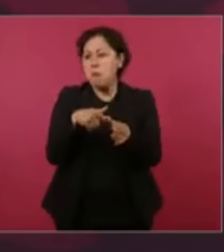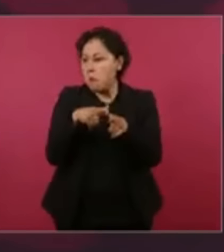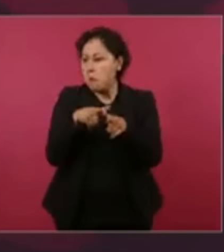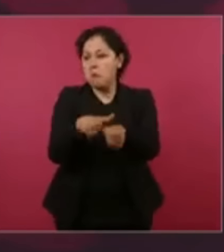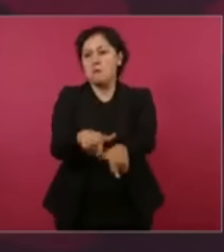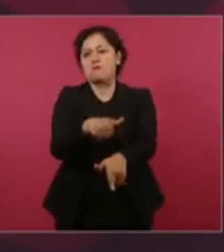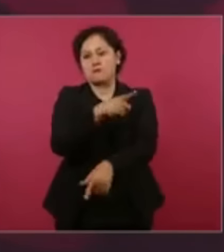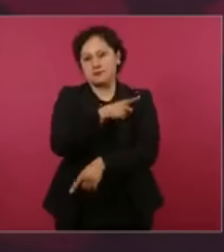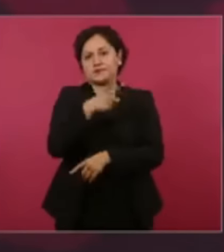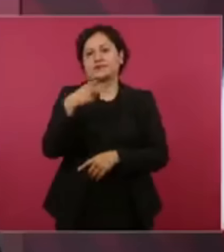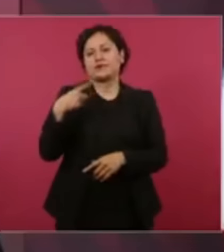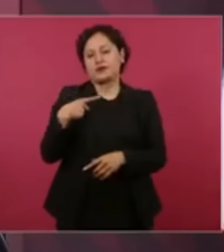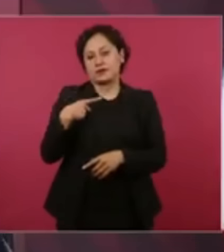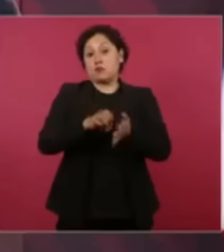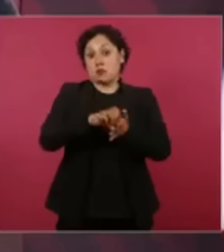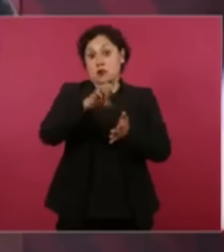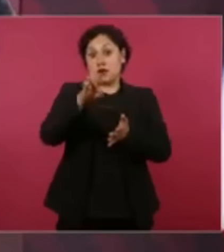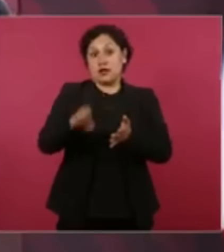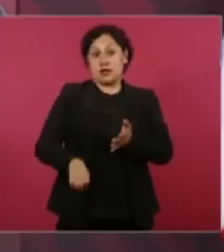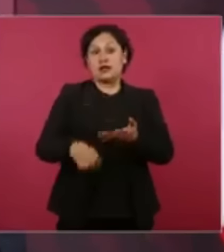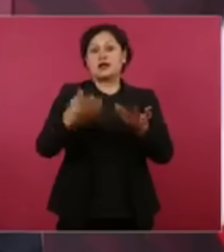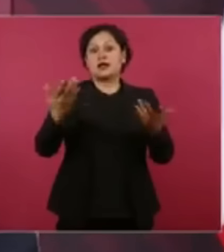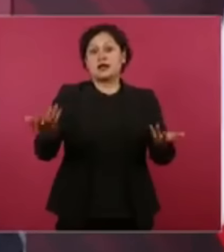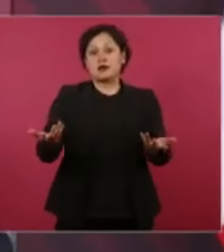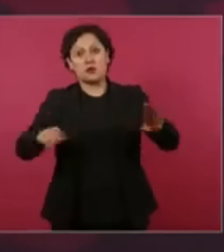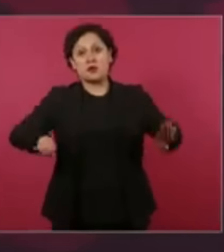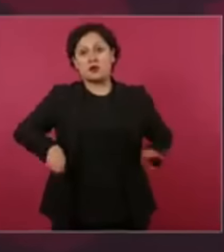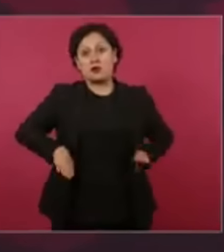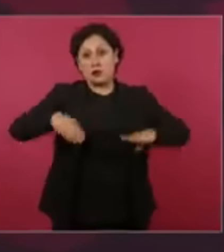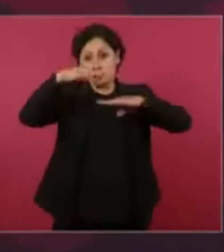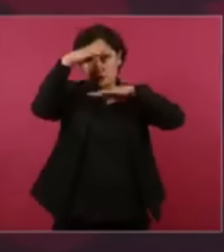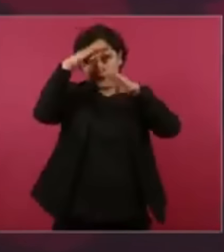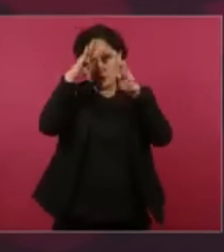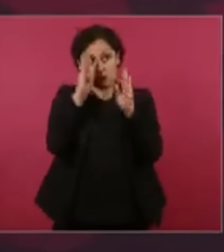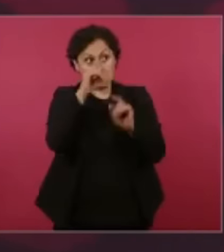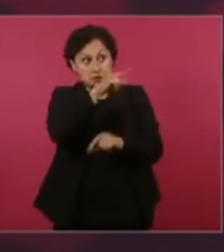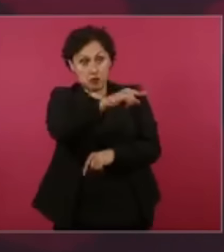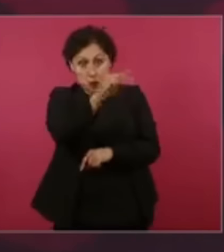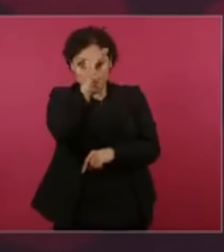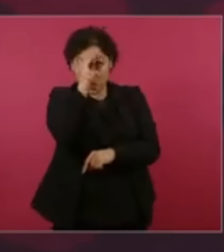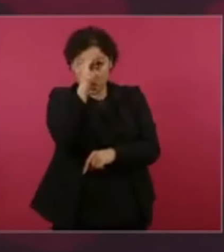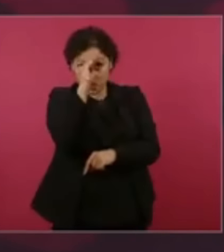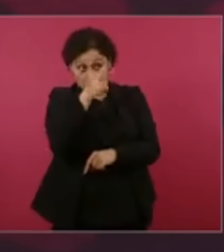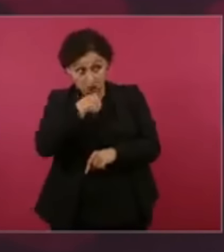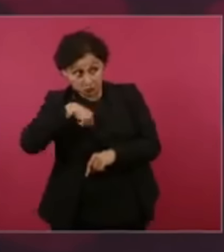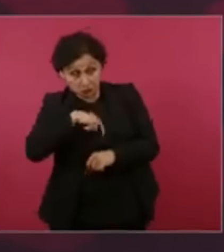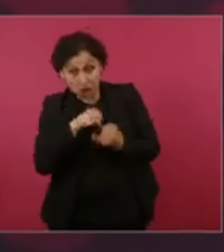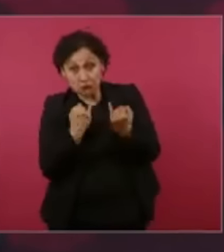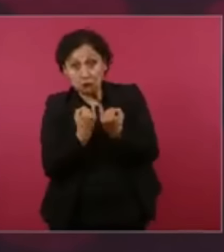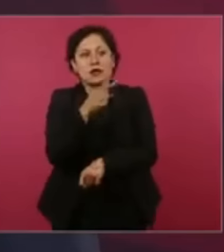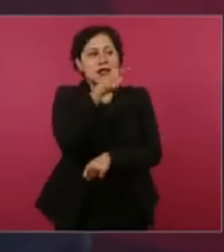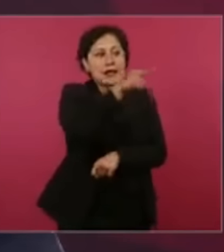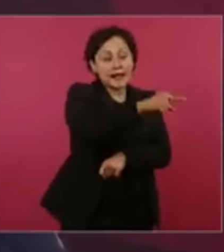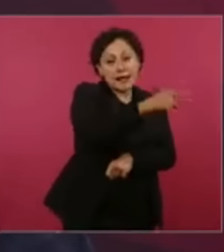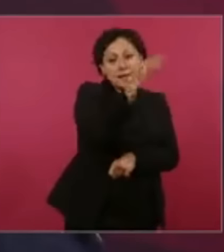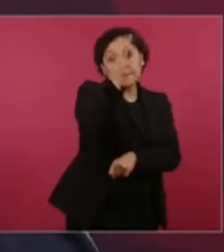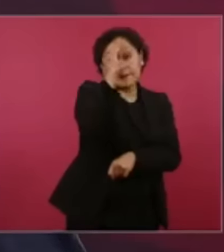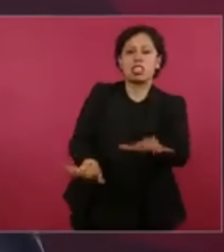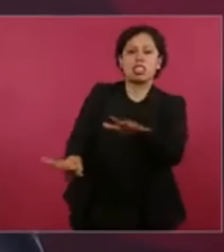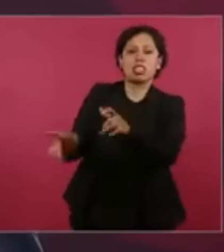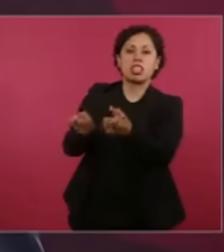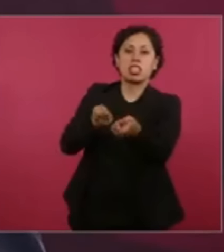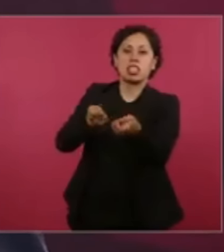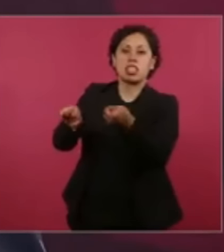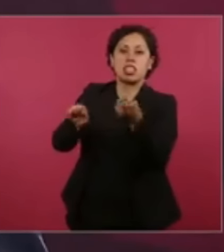no estar pensando, como piensan los conservadores, que el pueblo es susceptible de manipulación. Que el pueblo es